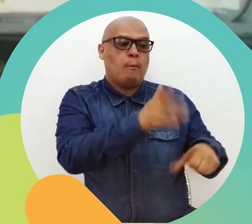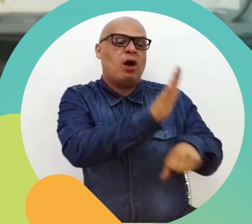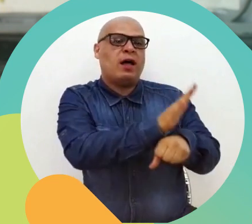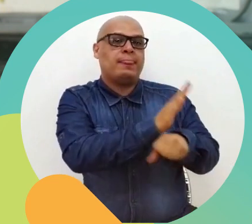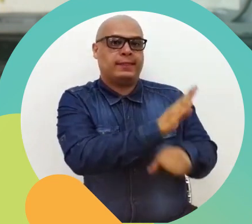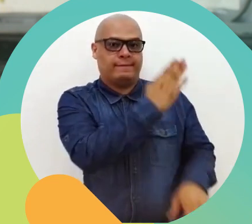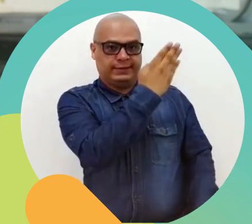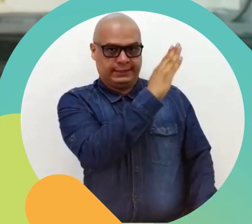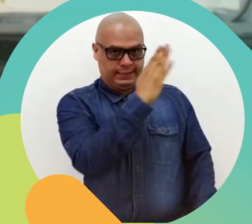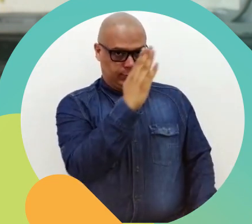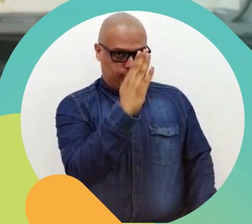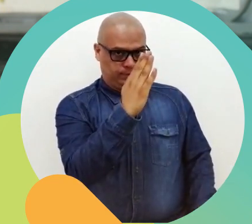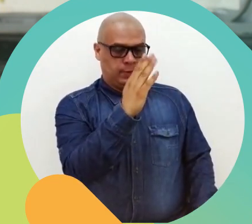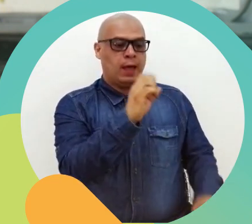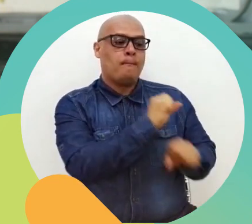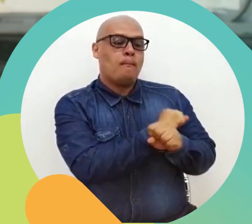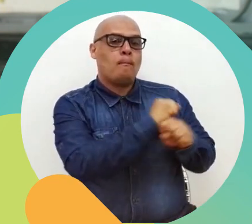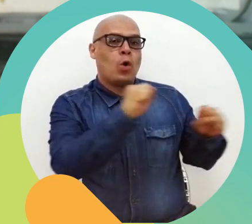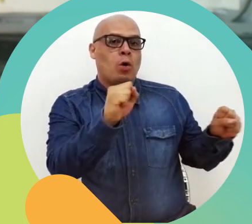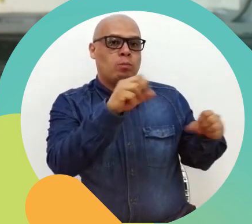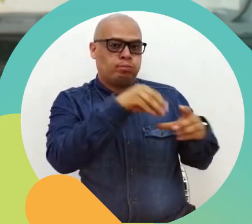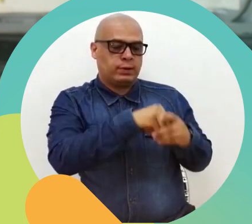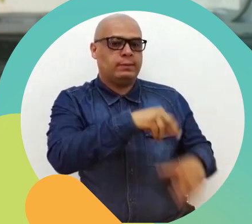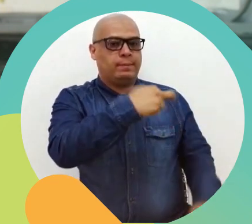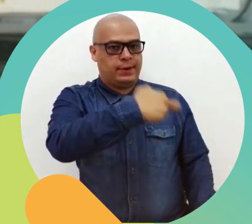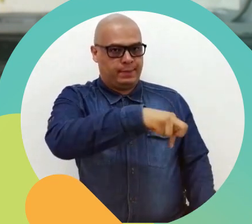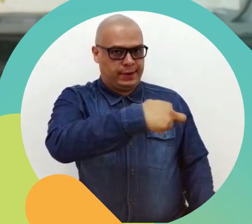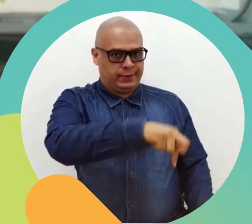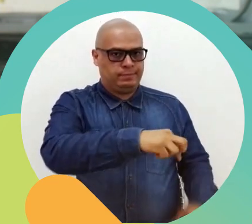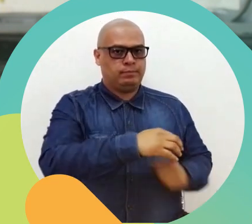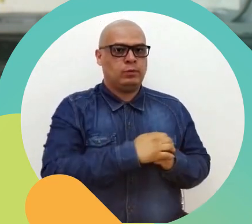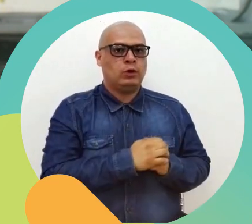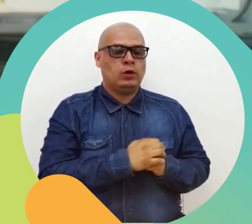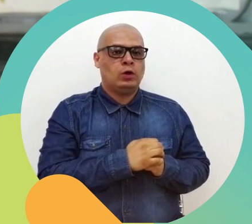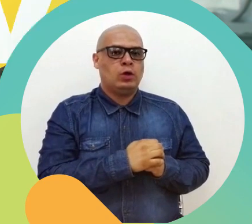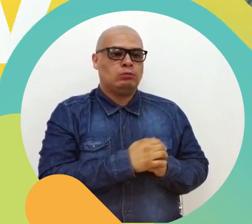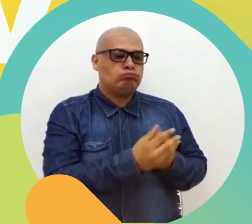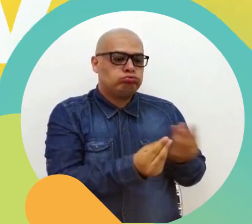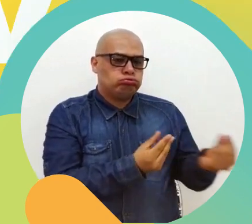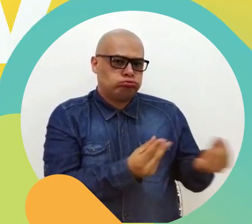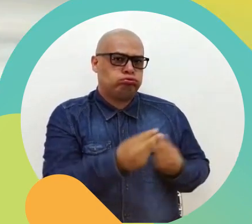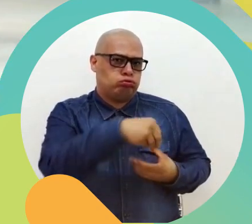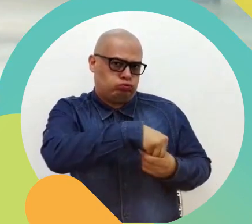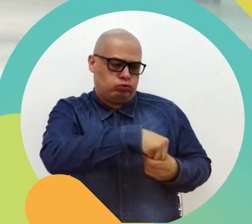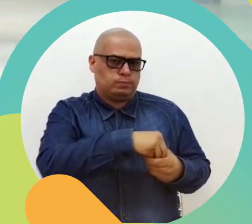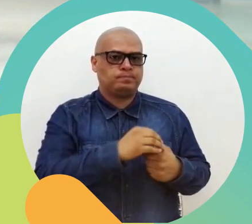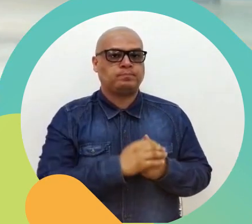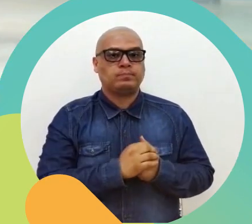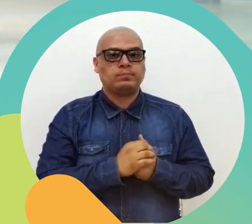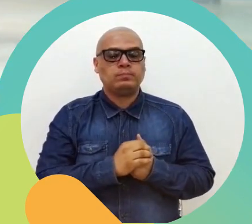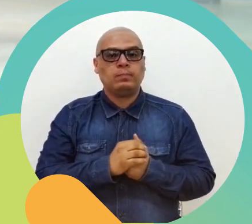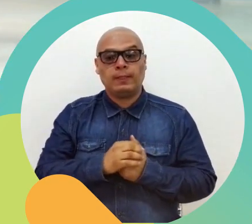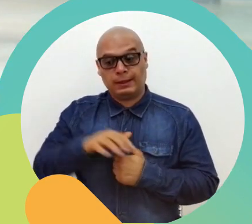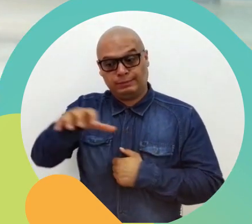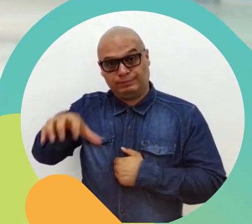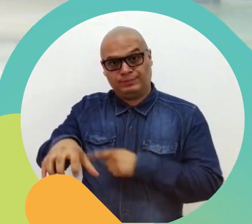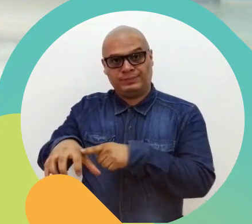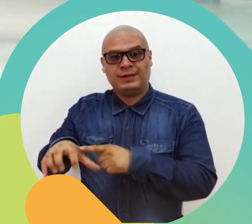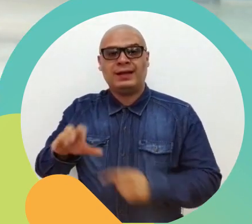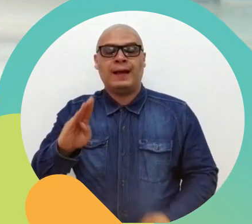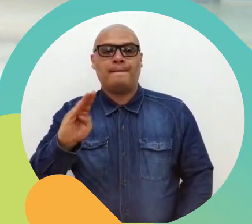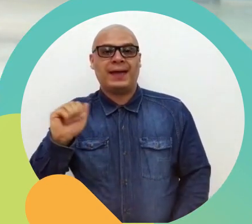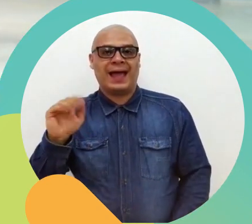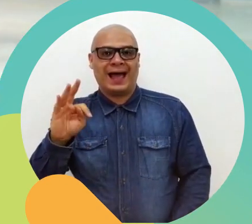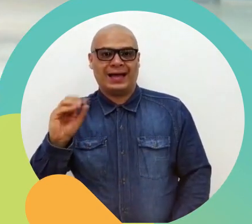con 11 grupos. Tenemos la sede hermano Beato Salomón. Sobre la inclusión educativa, quiero decir